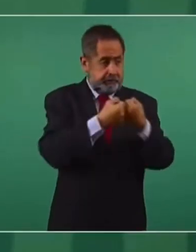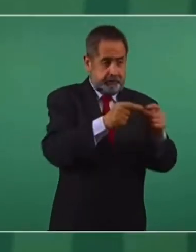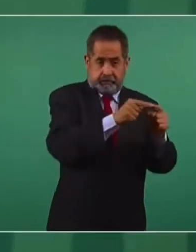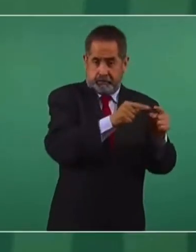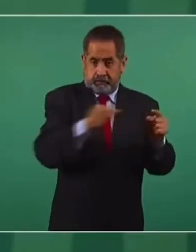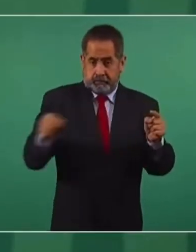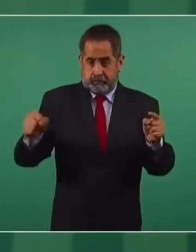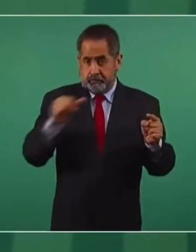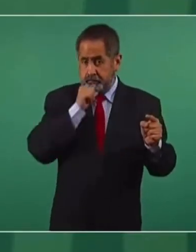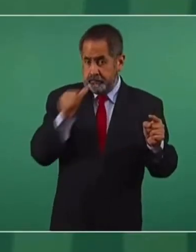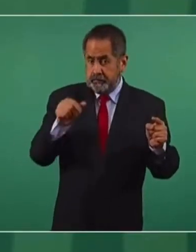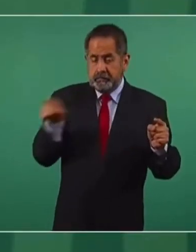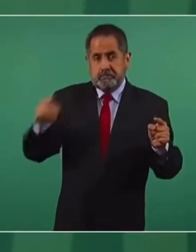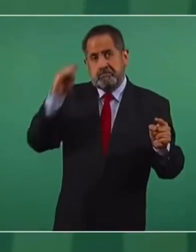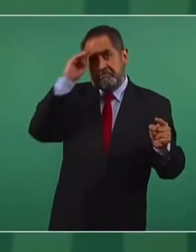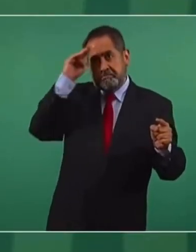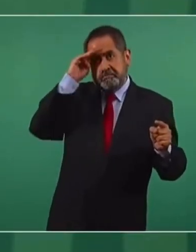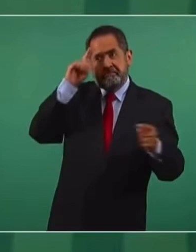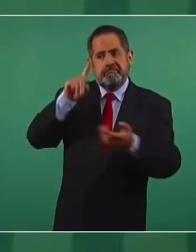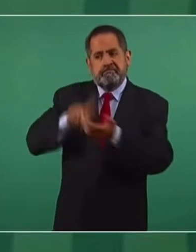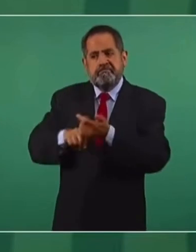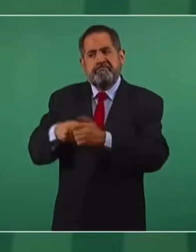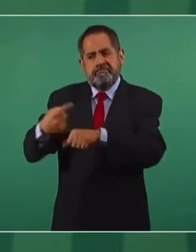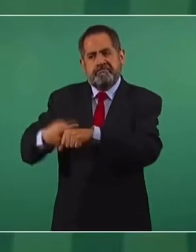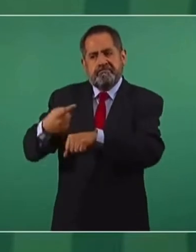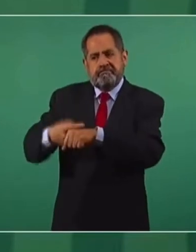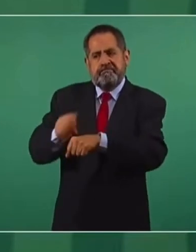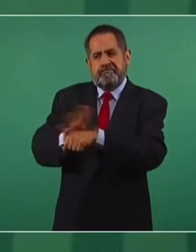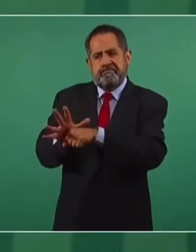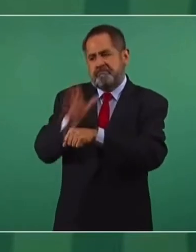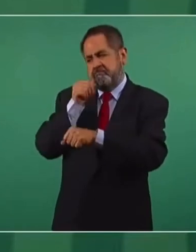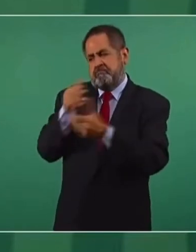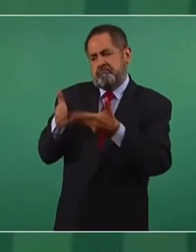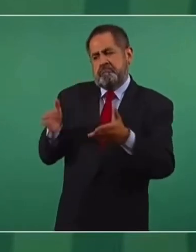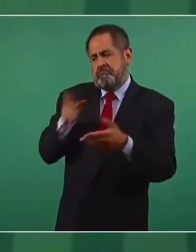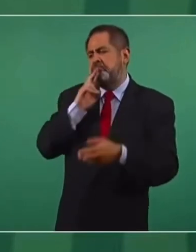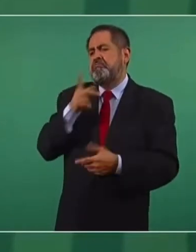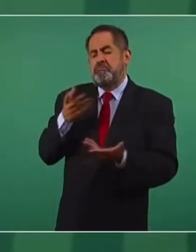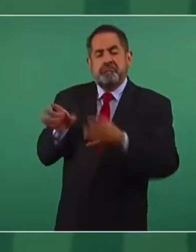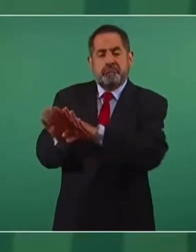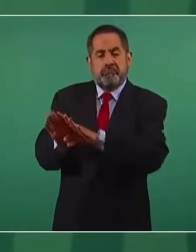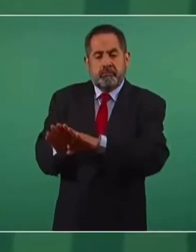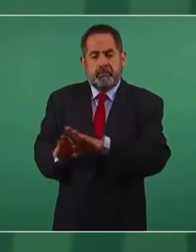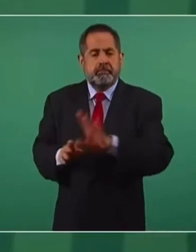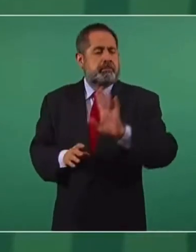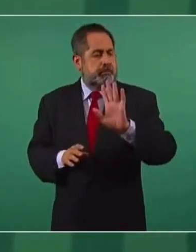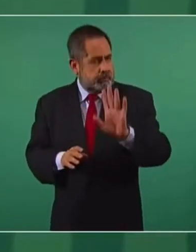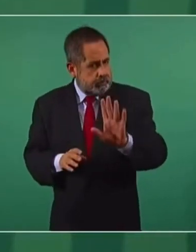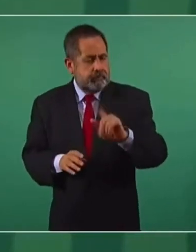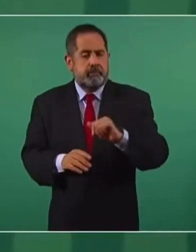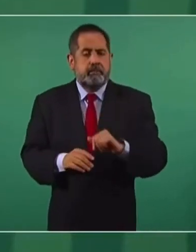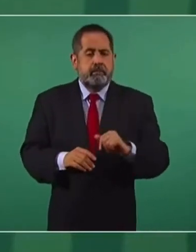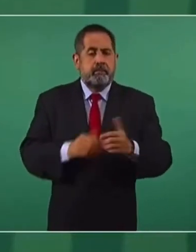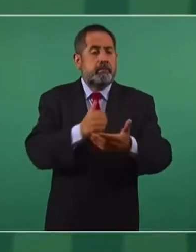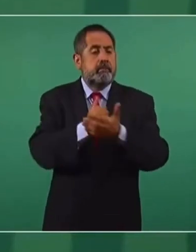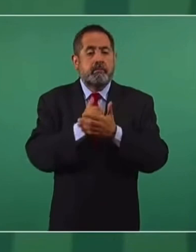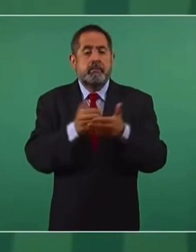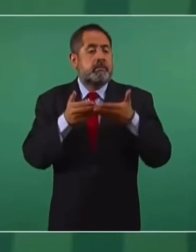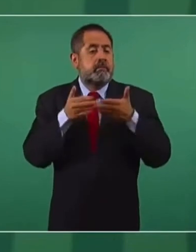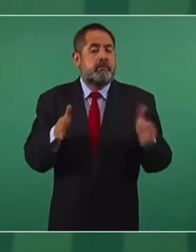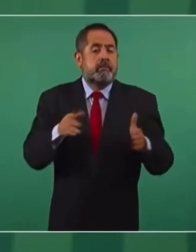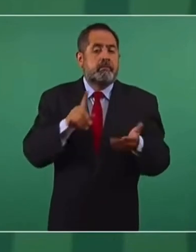consideren que por razones sanitarias no se pueden hacer al mismo tiempo, que sí nos ayuden para que se revise